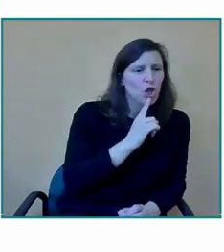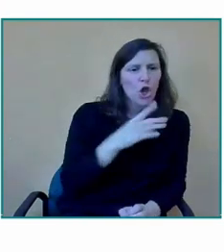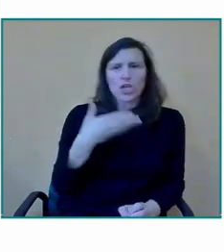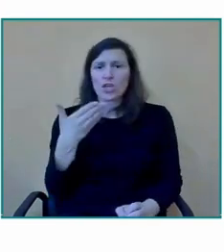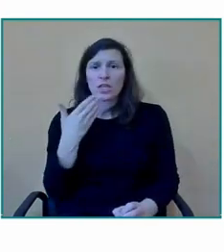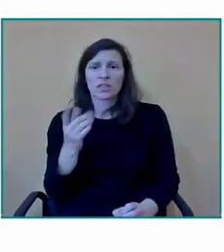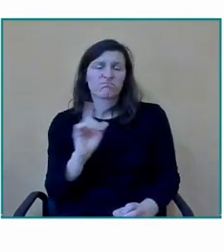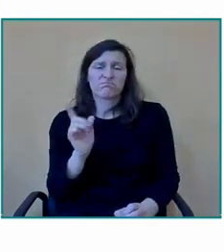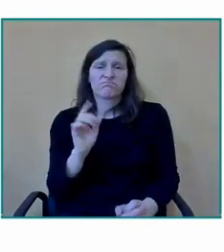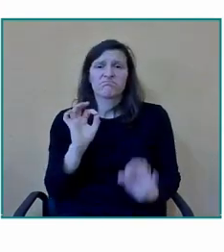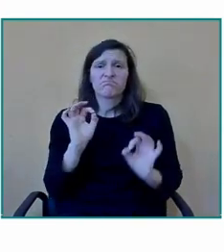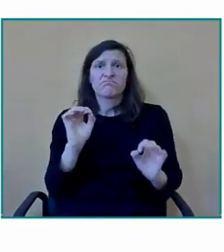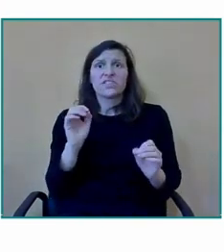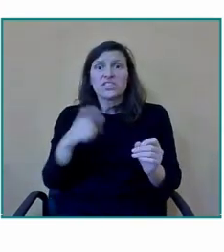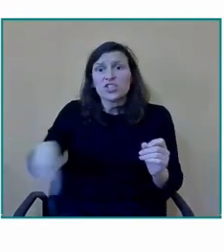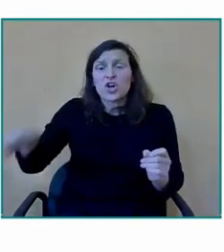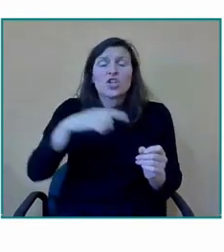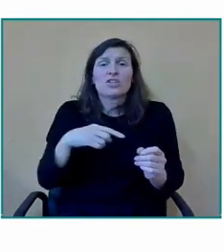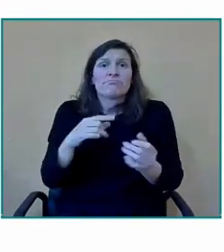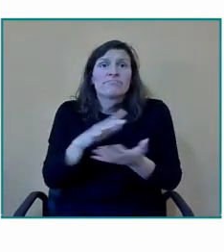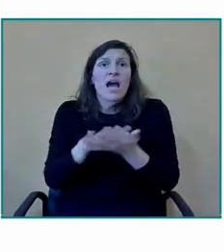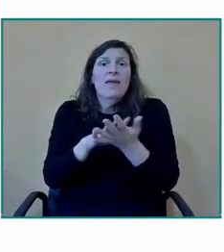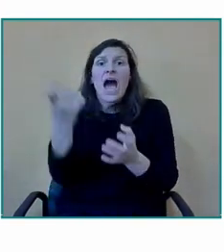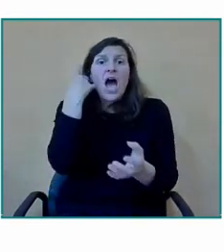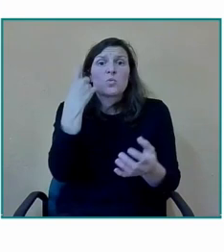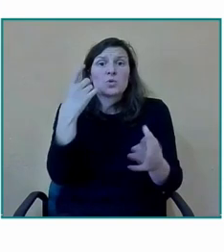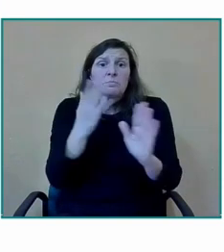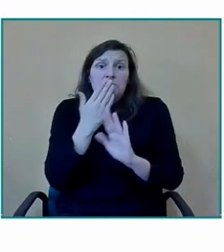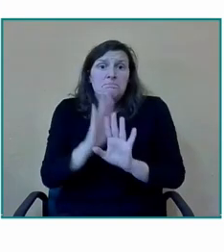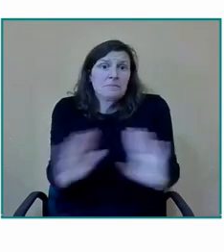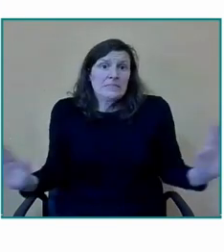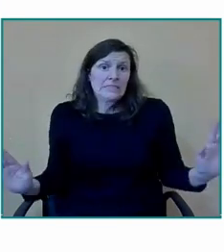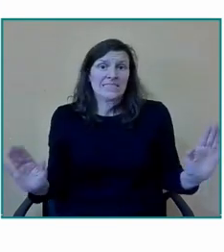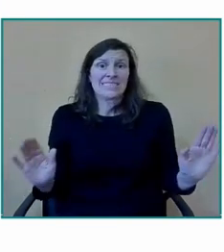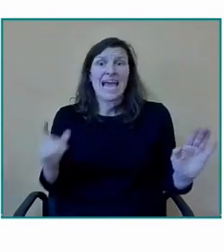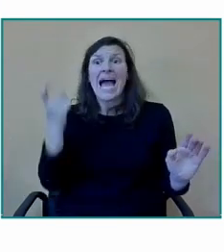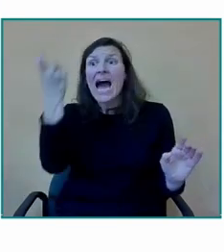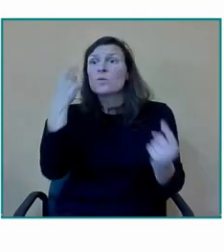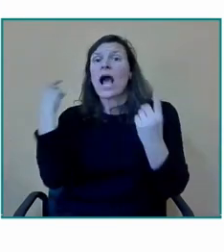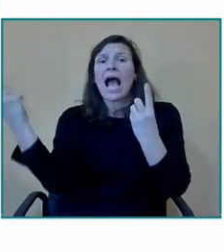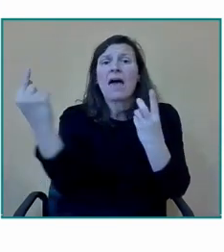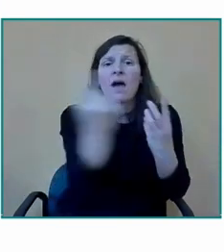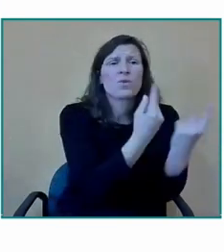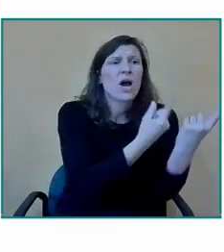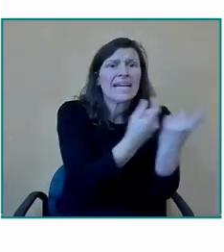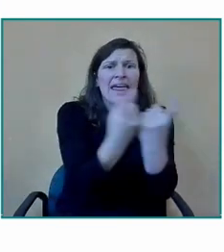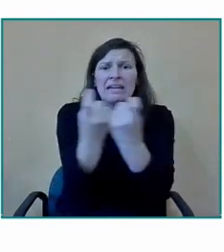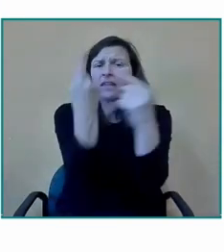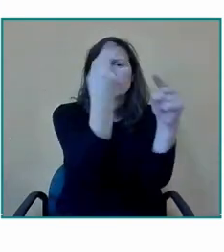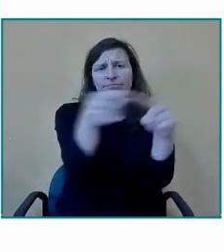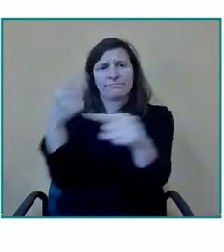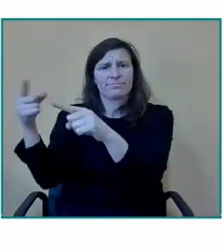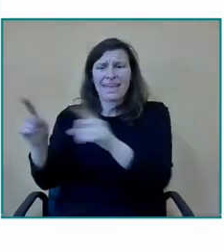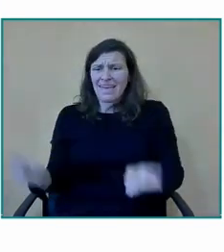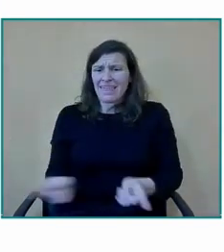alumnos sin más y cada alumno tiene unas necesidades concretas el desarrollo de cada alumno es